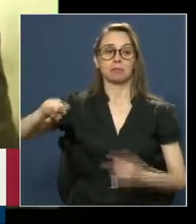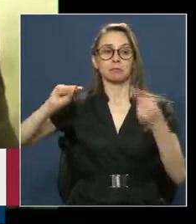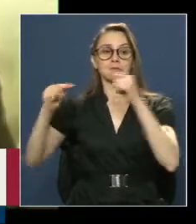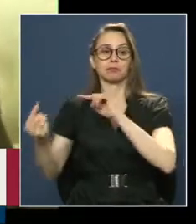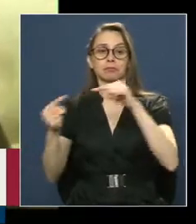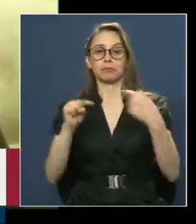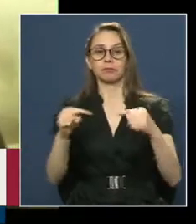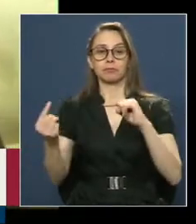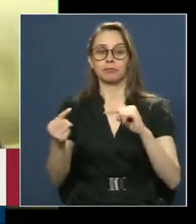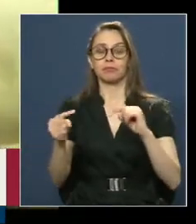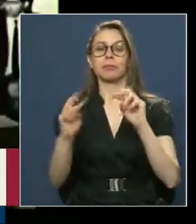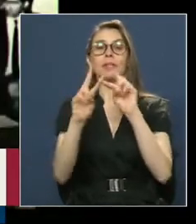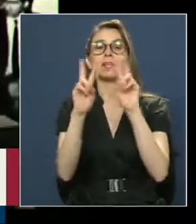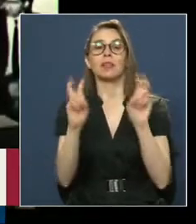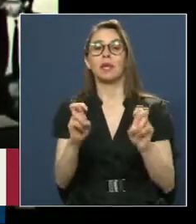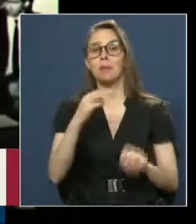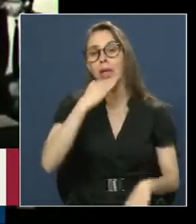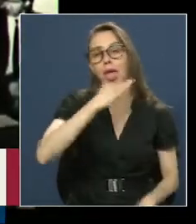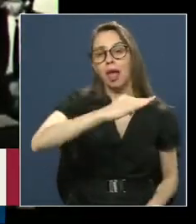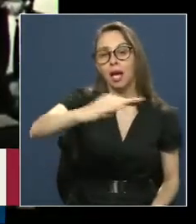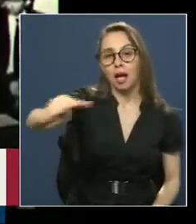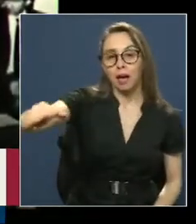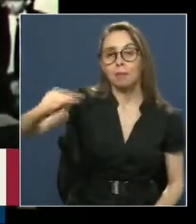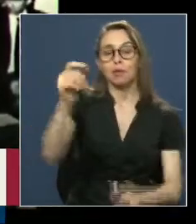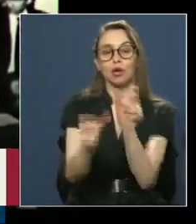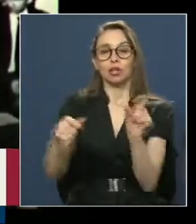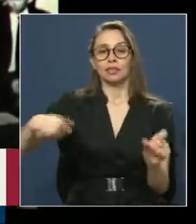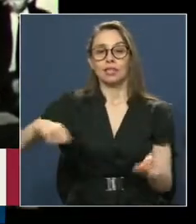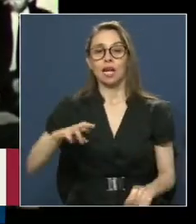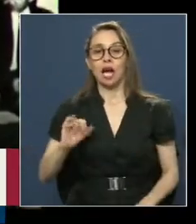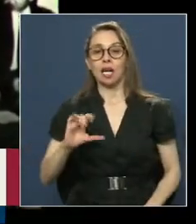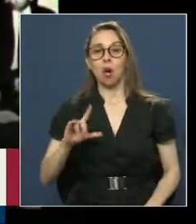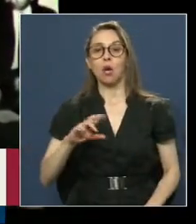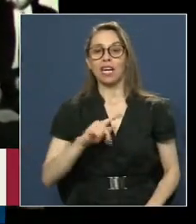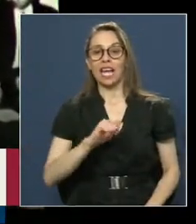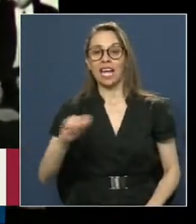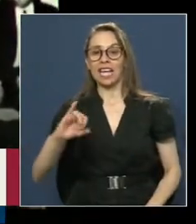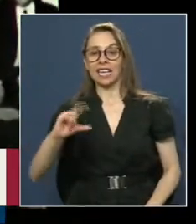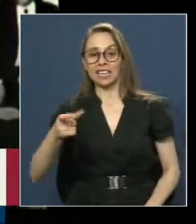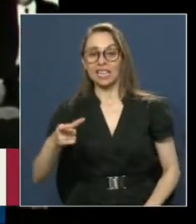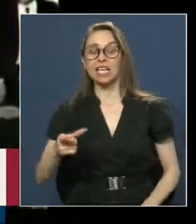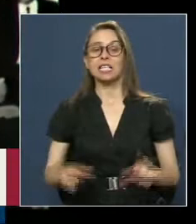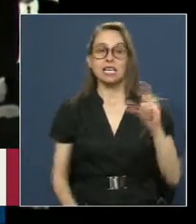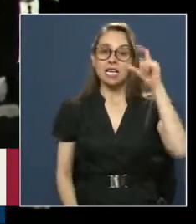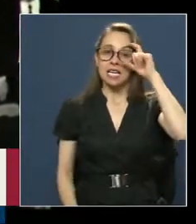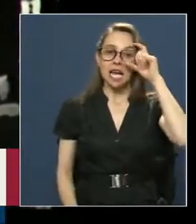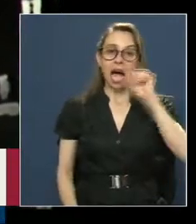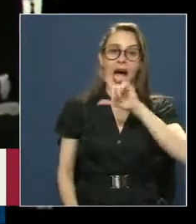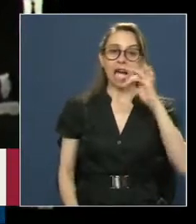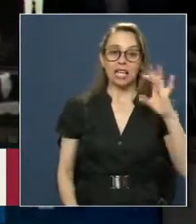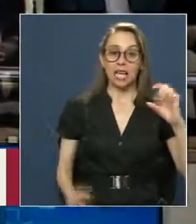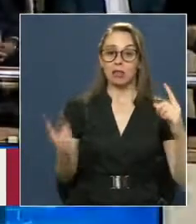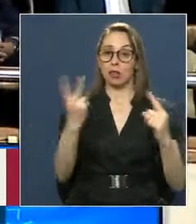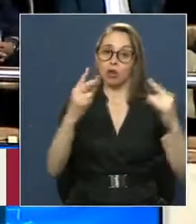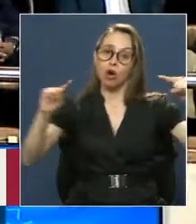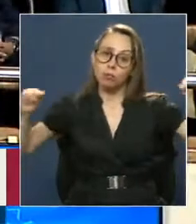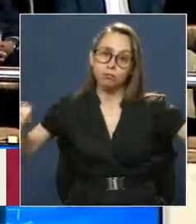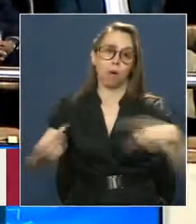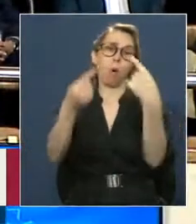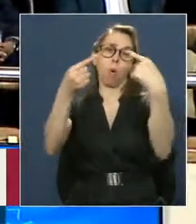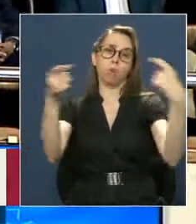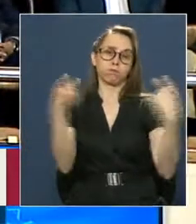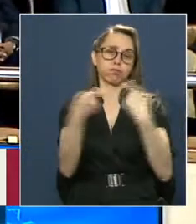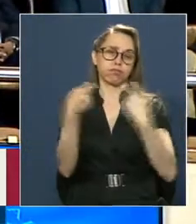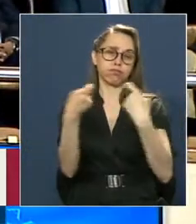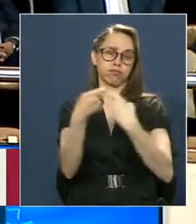debatía sobre un asunto agrícola Los senadores Raúl Rettig y Salvador Allende Se enfrascaron en una dura discusión